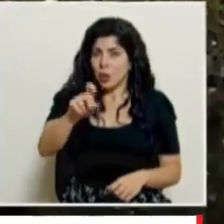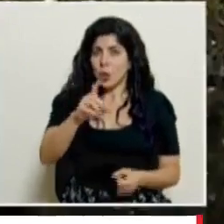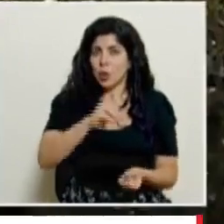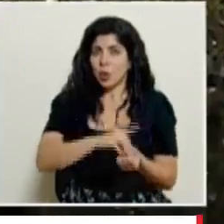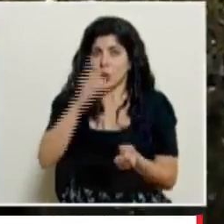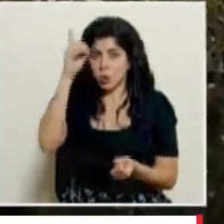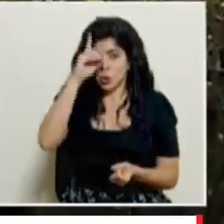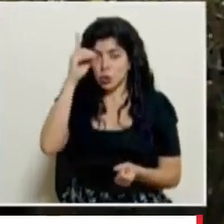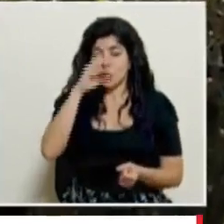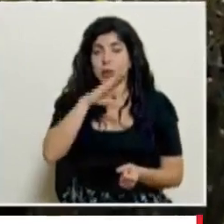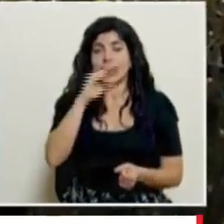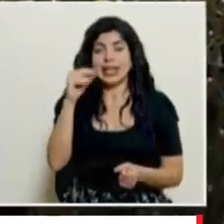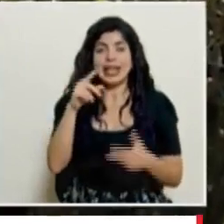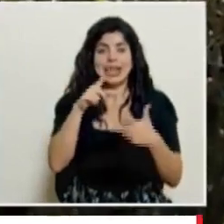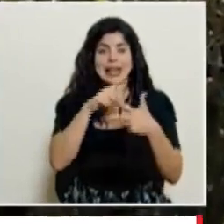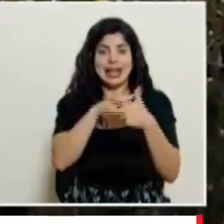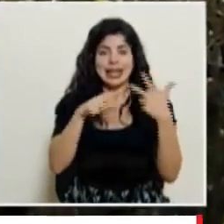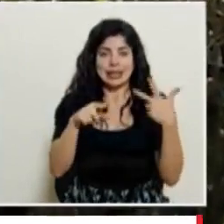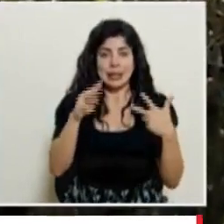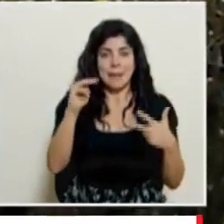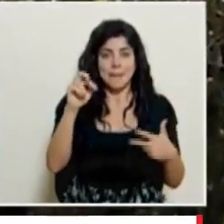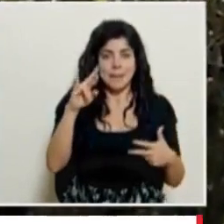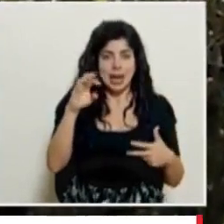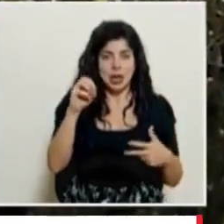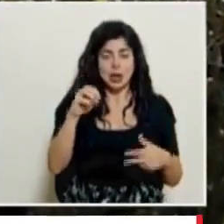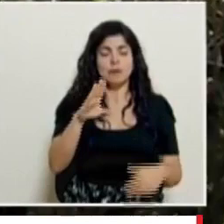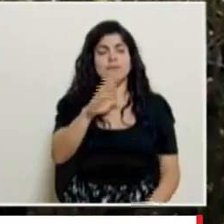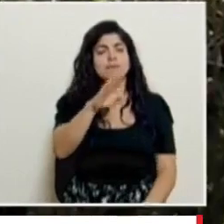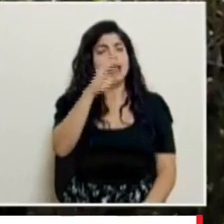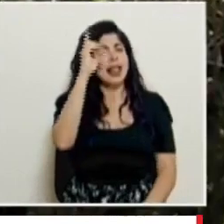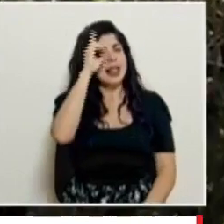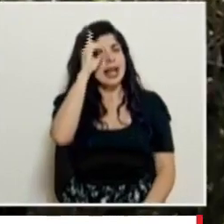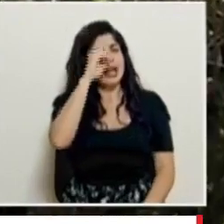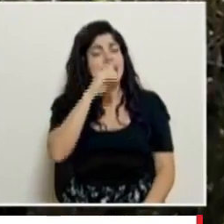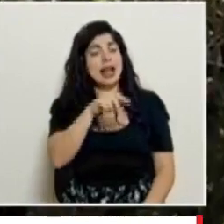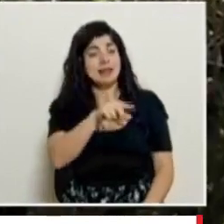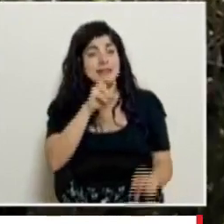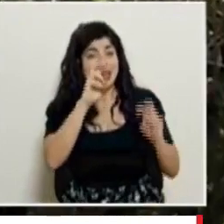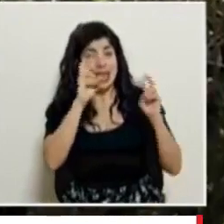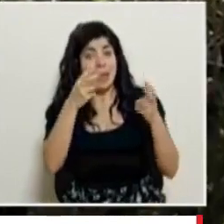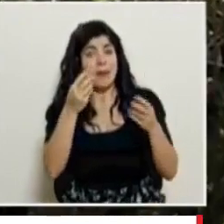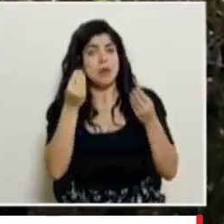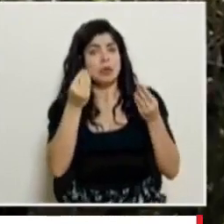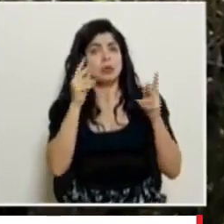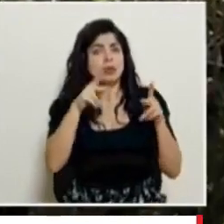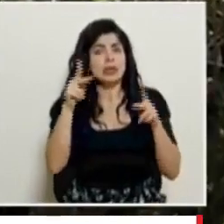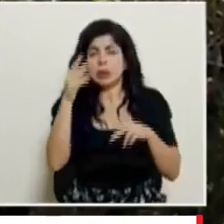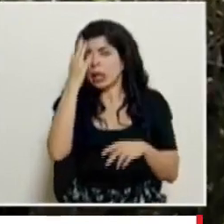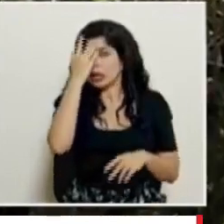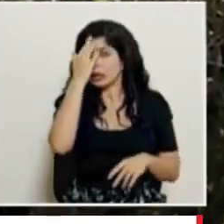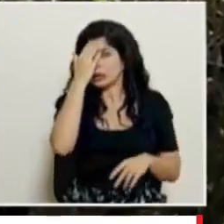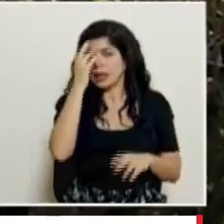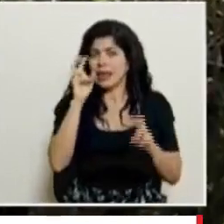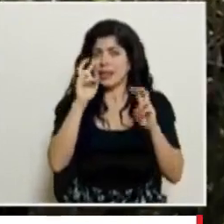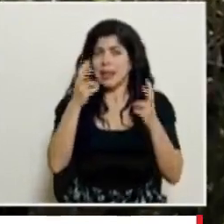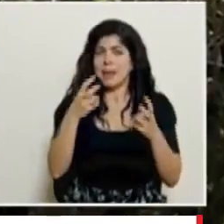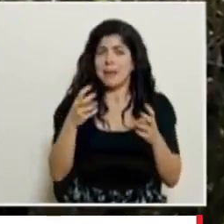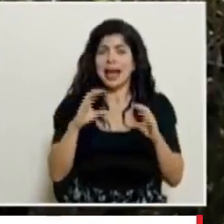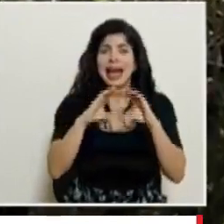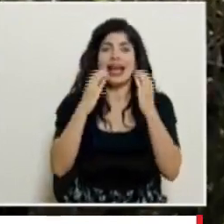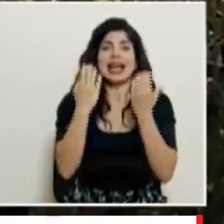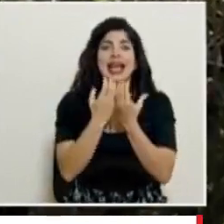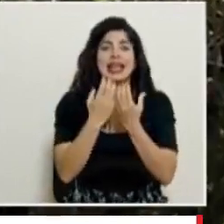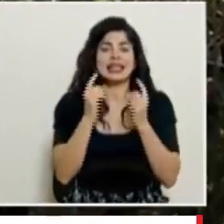para el doctor Salas y tres para don Mario don Daniel en relación a este tema hay mucha preocupación con respecto al tema de las